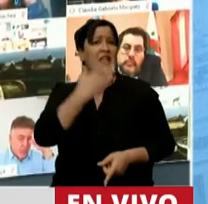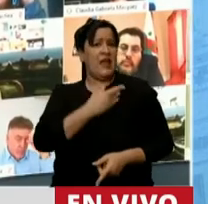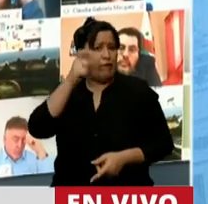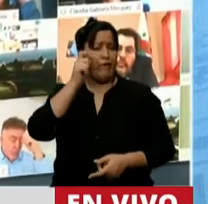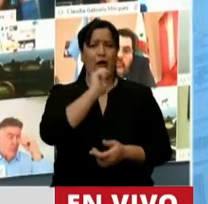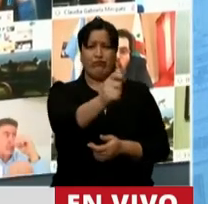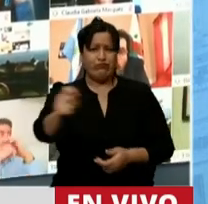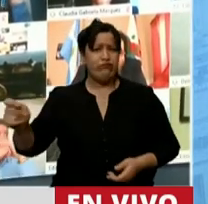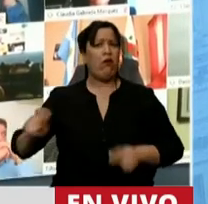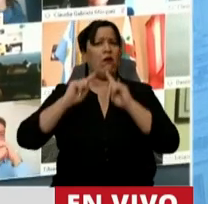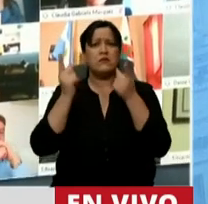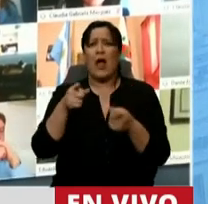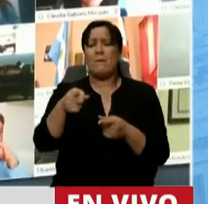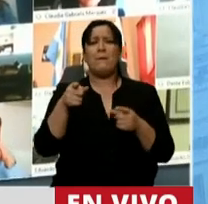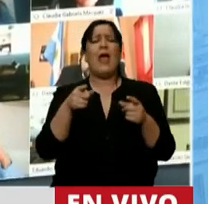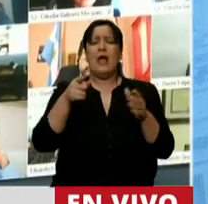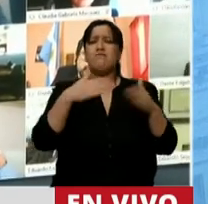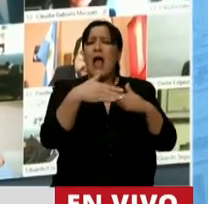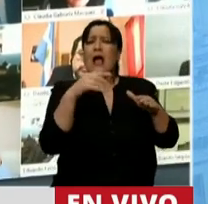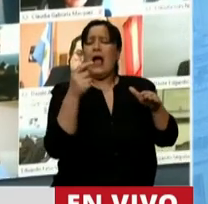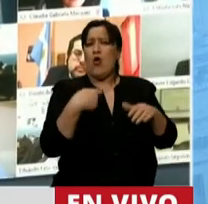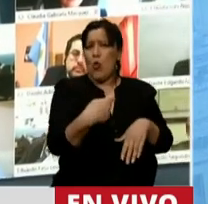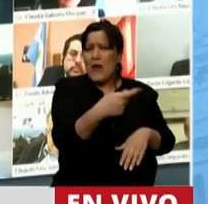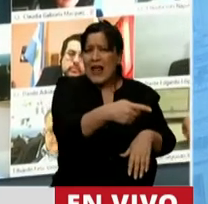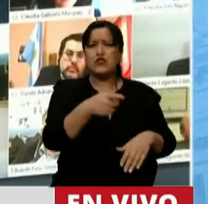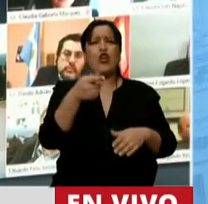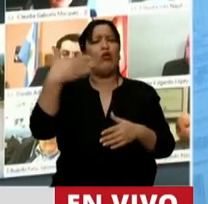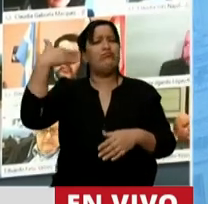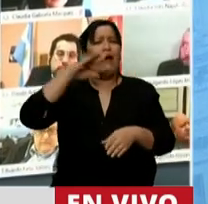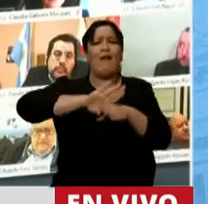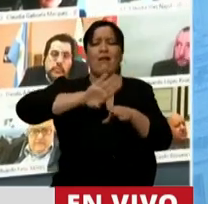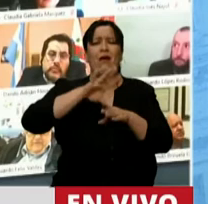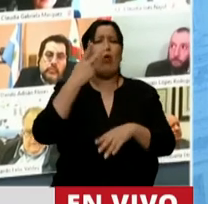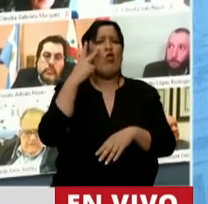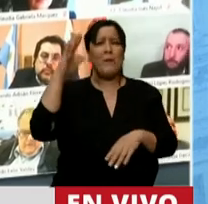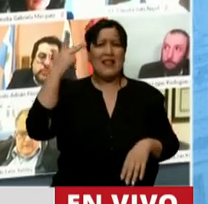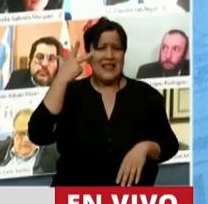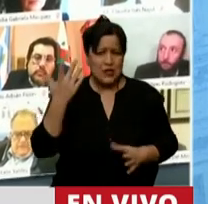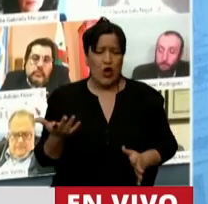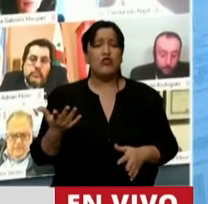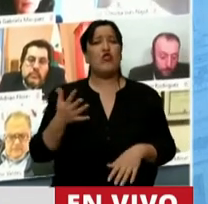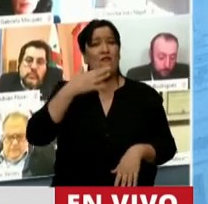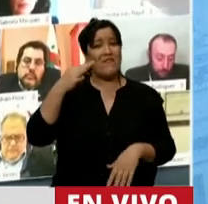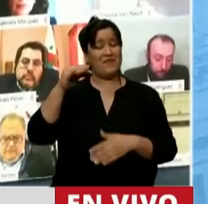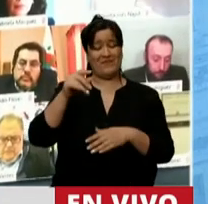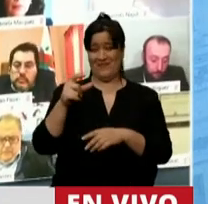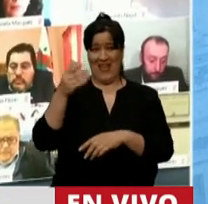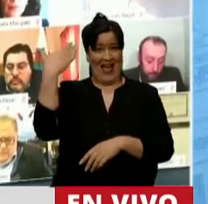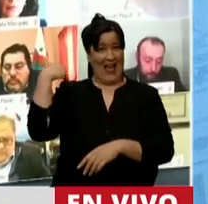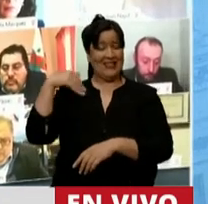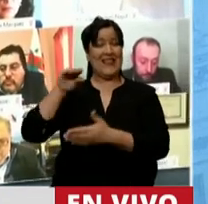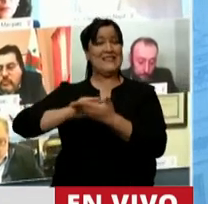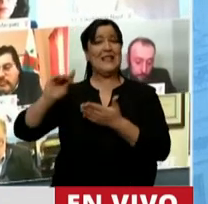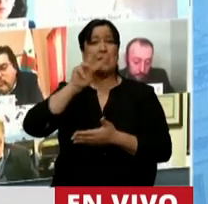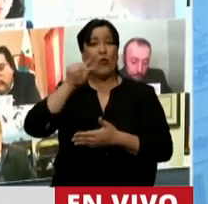El acuerdo con la caja de jubilaciones de nuestra provincia por las deudas del año 2018. Miren, la diputada propinante